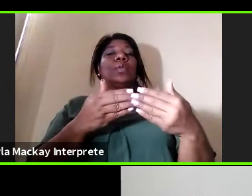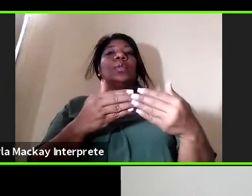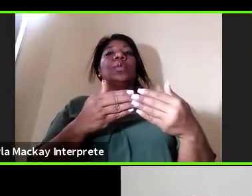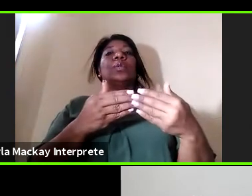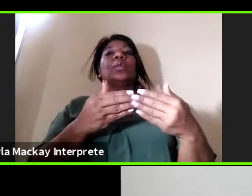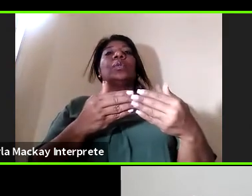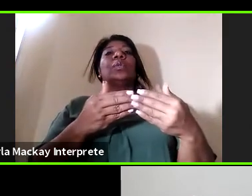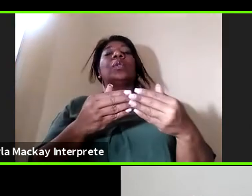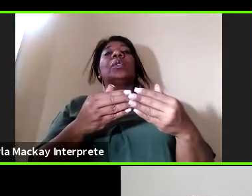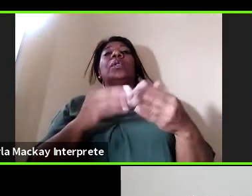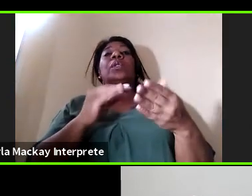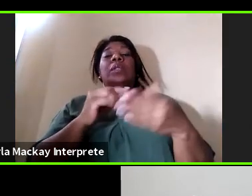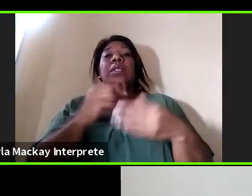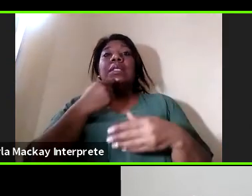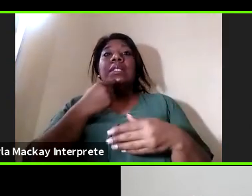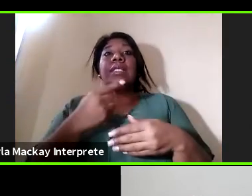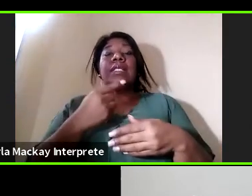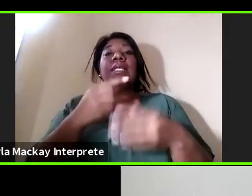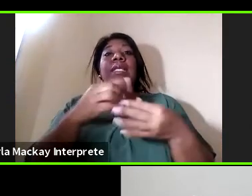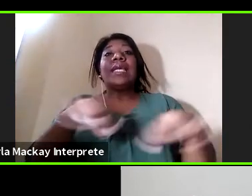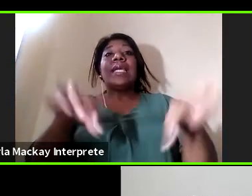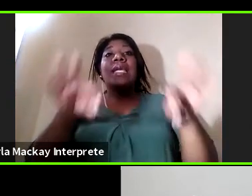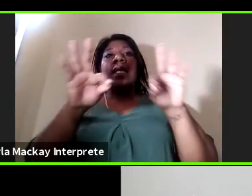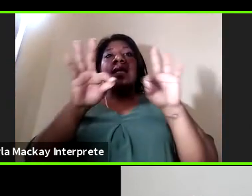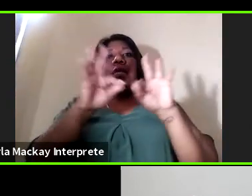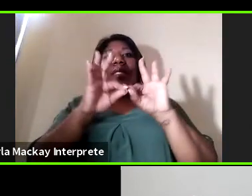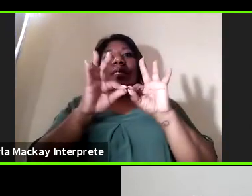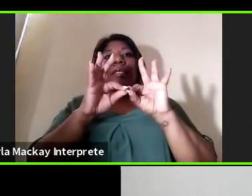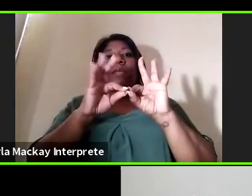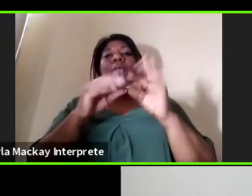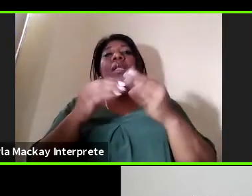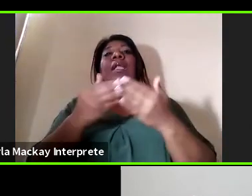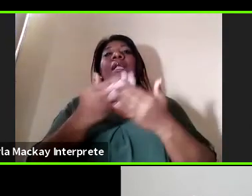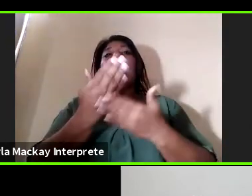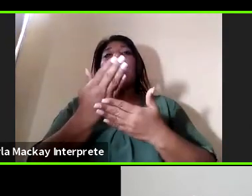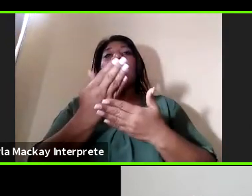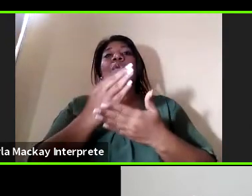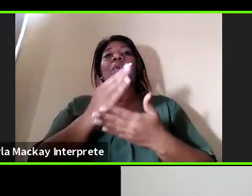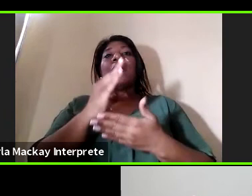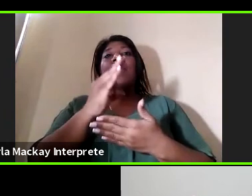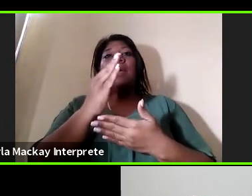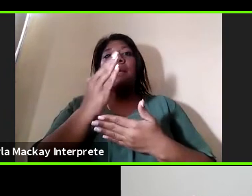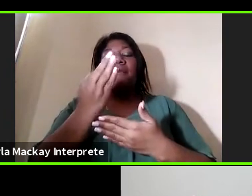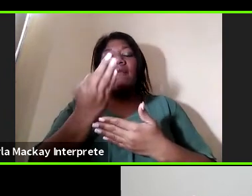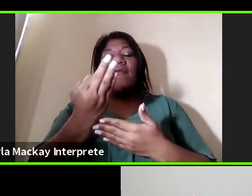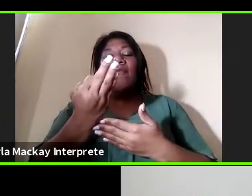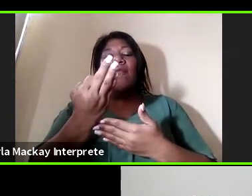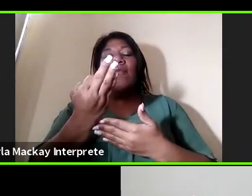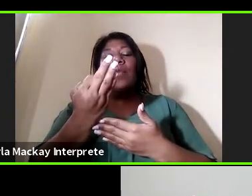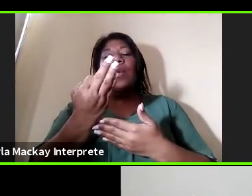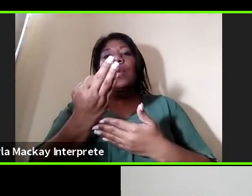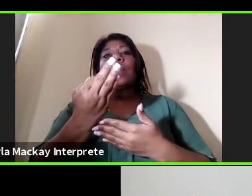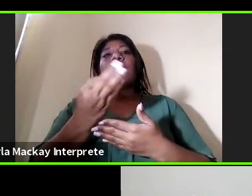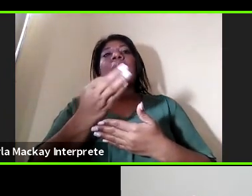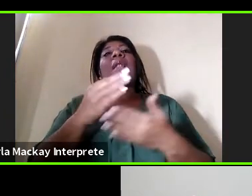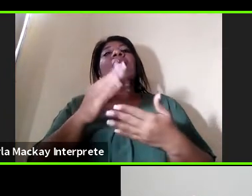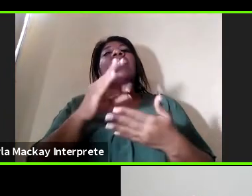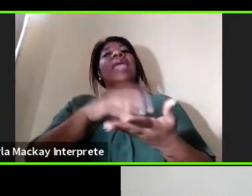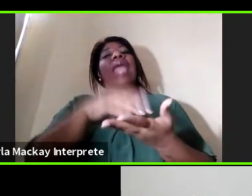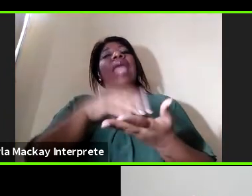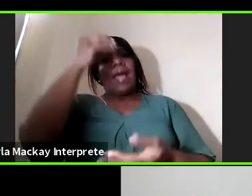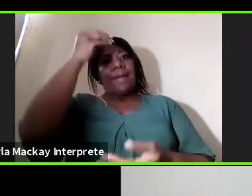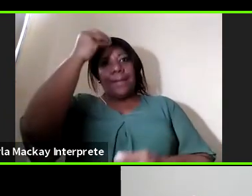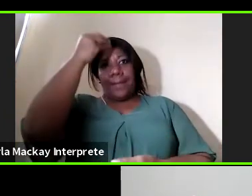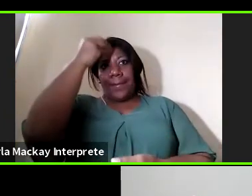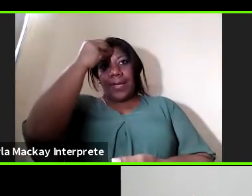nos hace énfasis en la nueva forma de abordar esos aprendizajes de allí